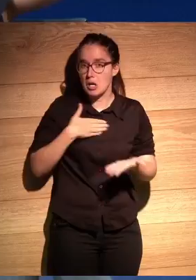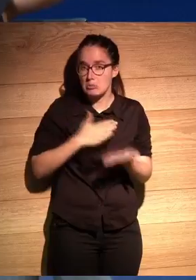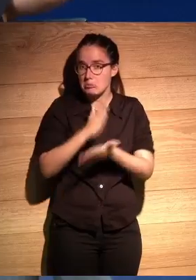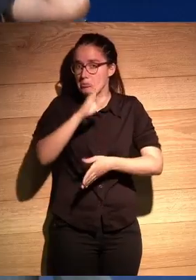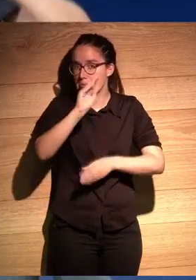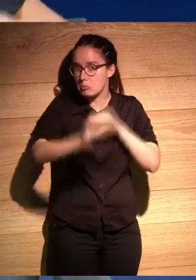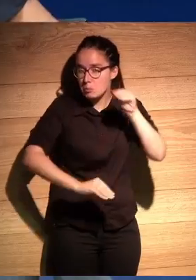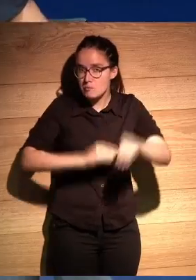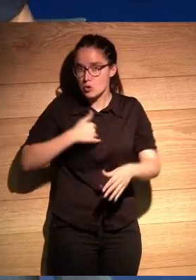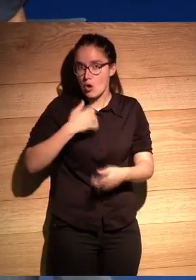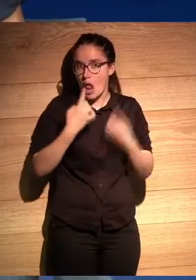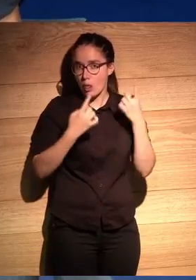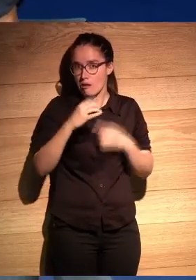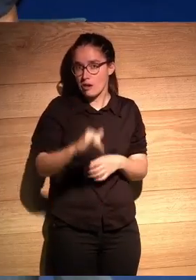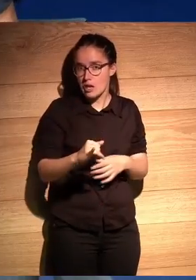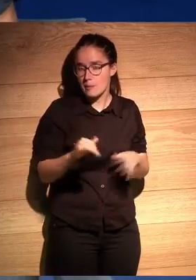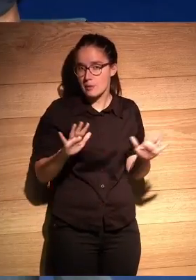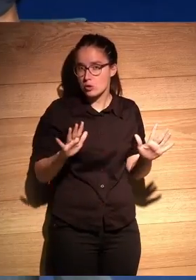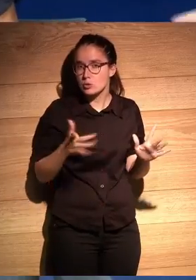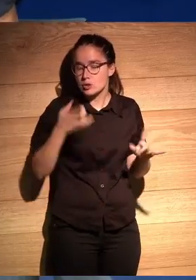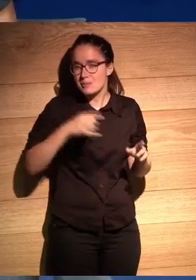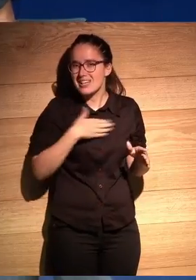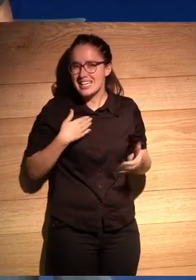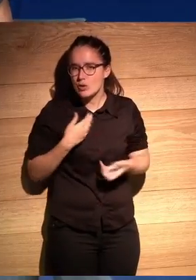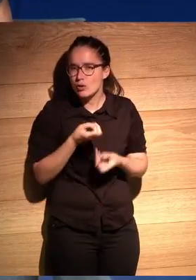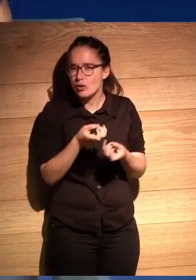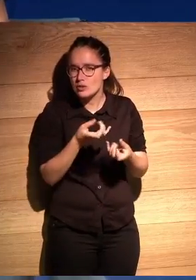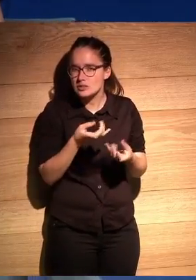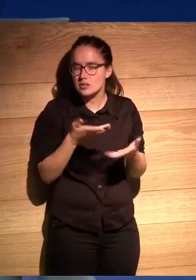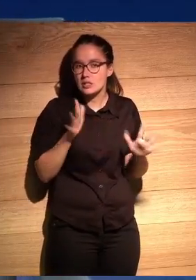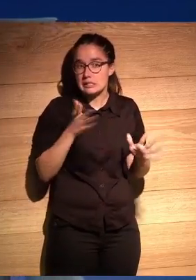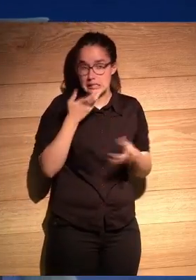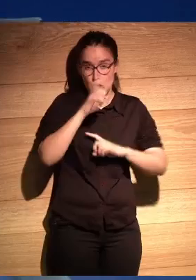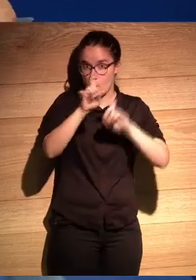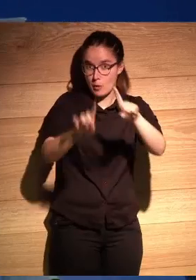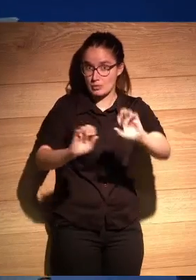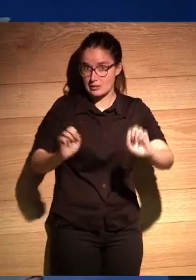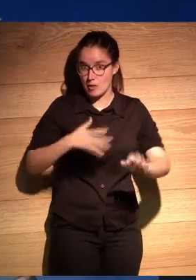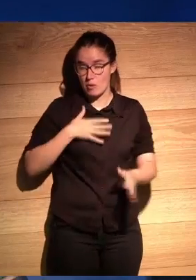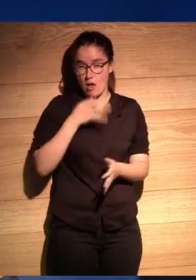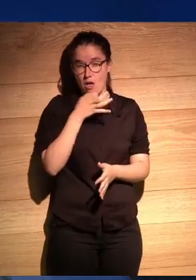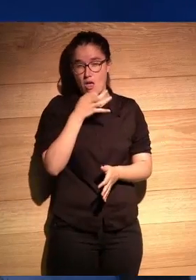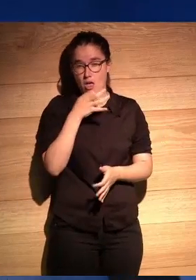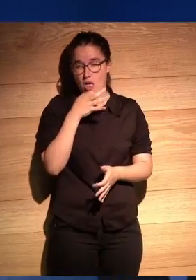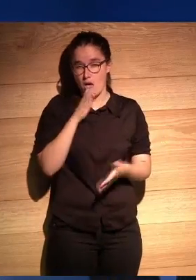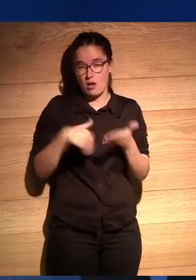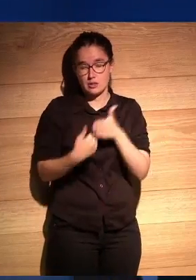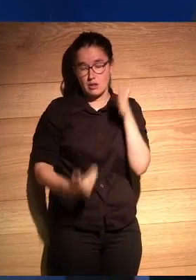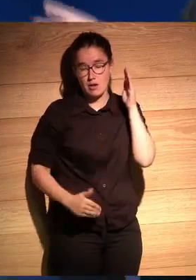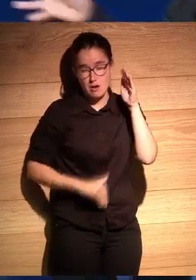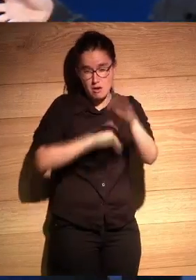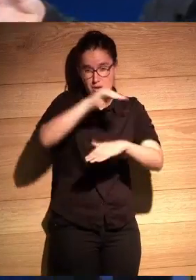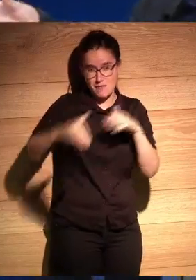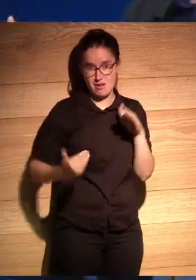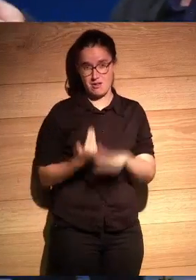duda yo tengo algunos pero no por esto también quiero decir que yo los directives salvajes si no le preguntáis nada puede estar hablando esta mañana por la mañana no no no para